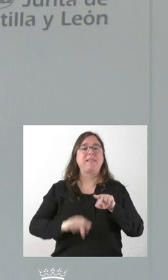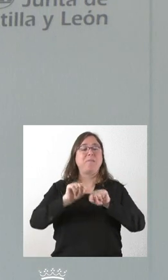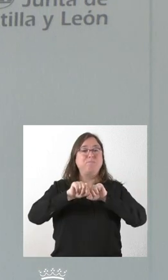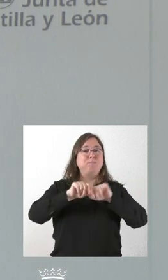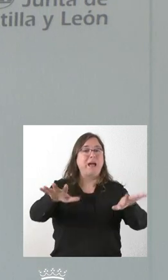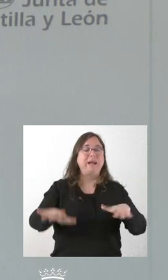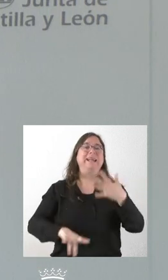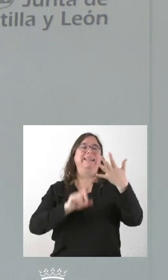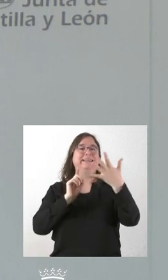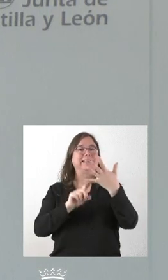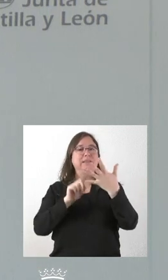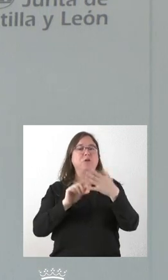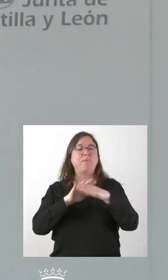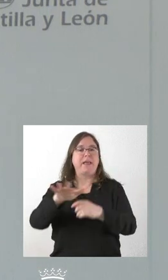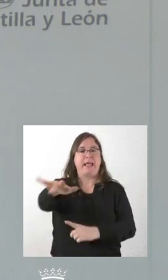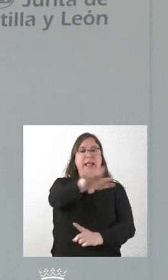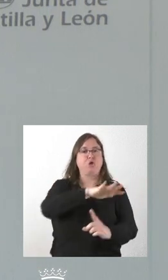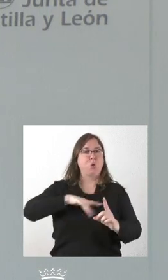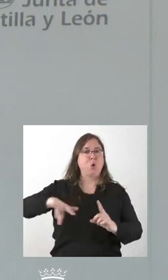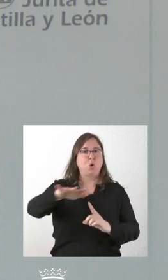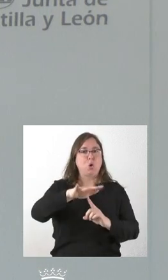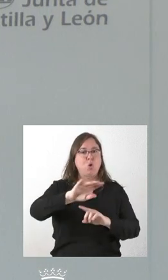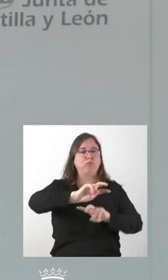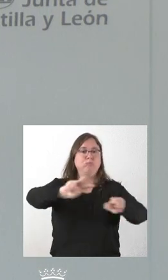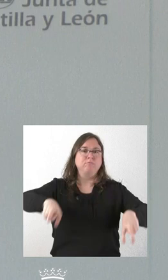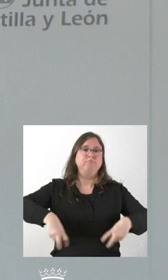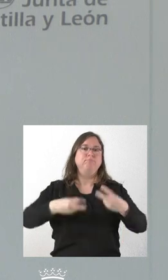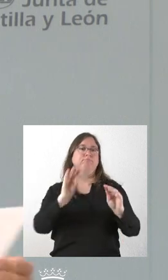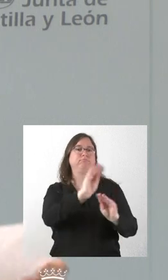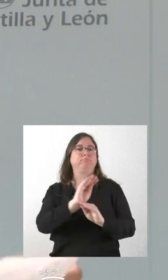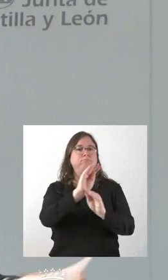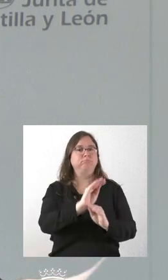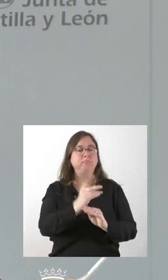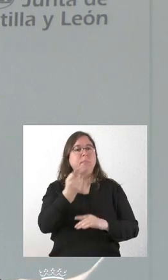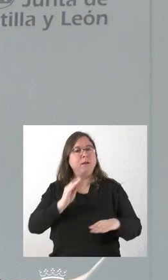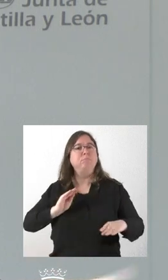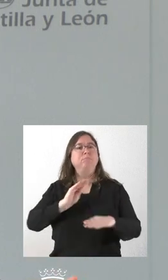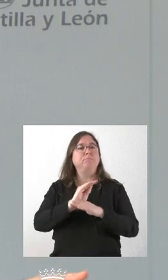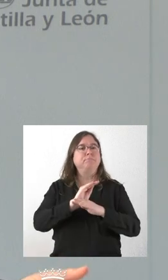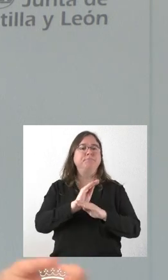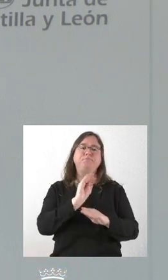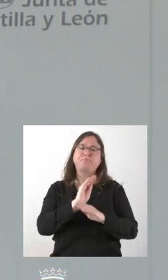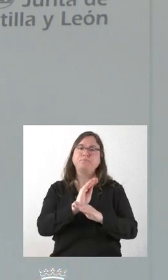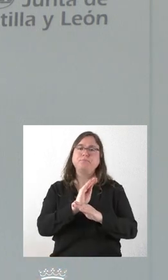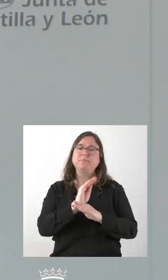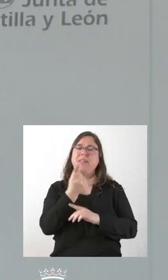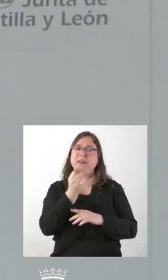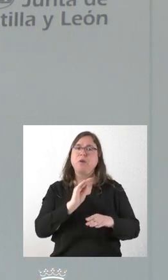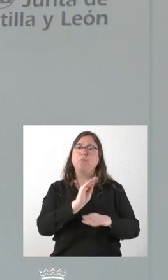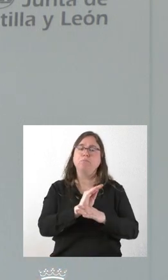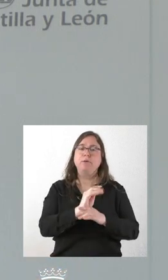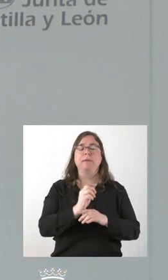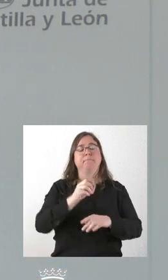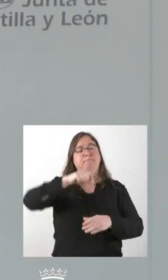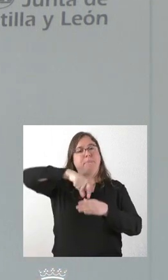Un quinto eje fue la restauración del entorno natural, las inversiones en esta restauración mediante también medidas de repoblación